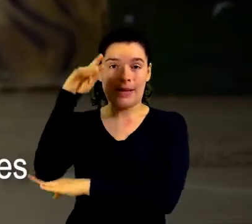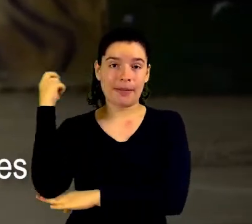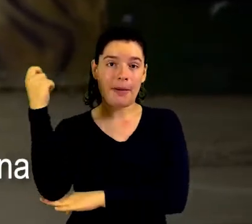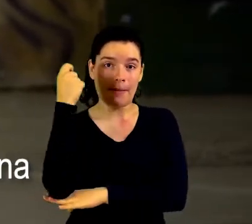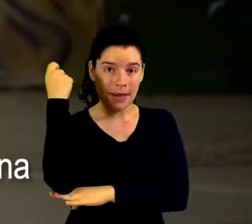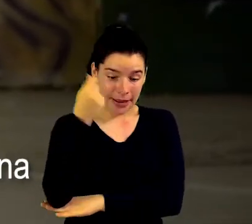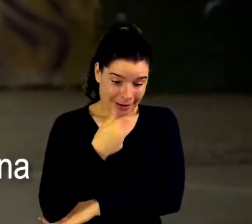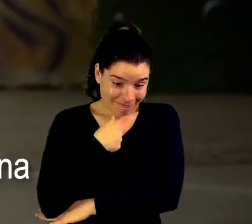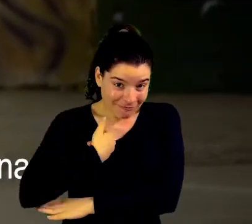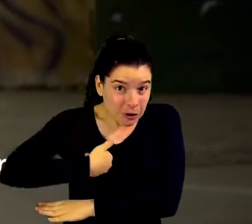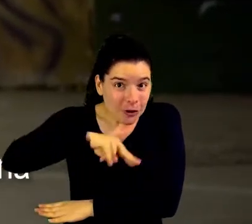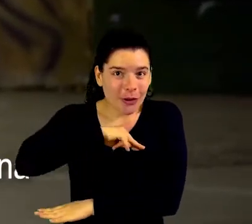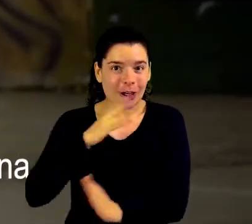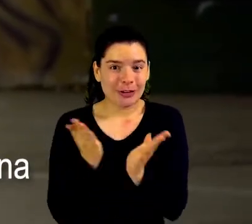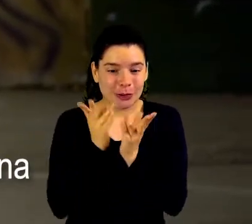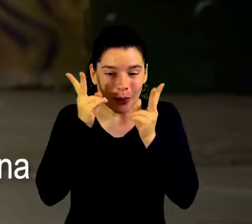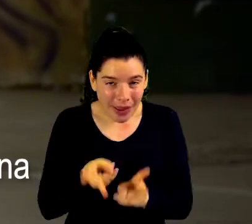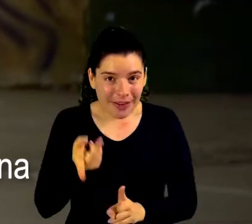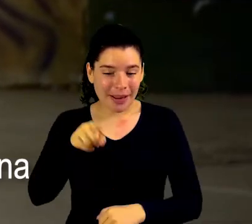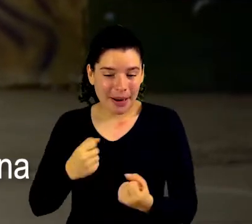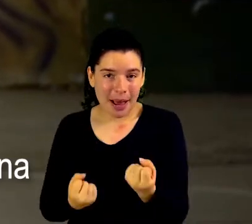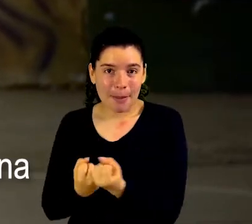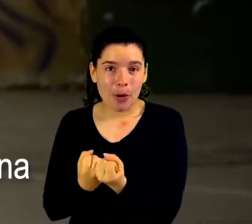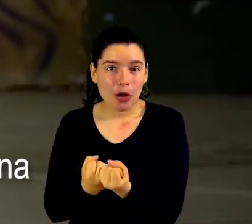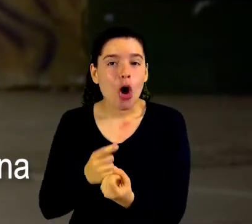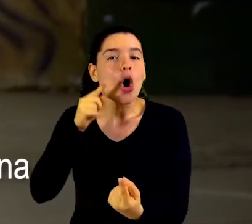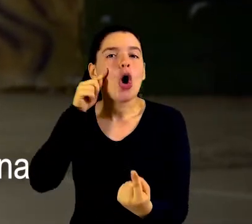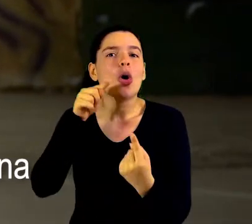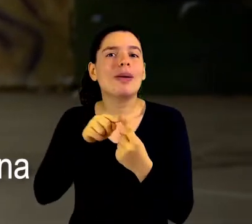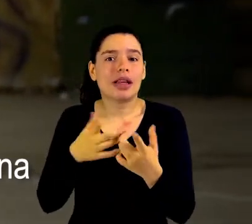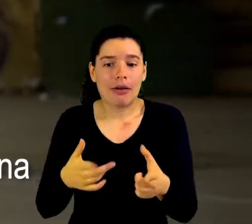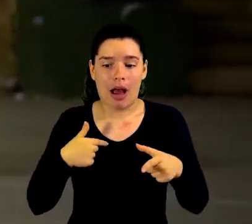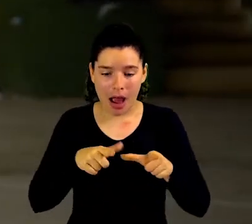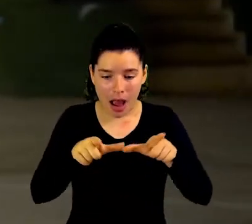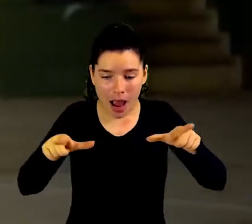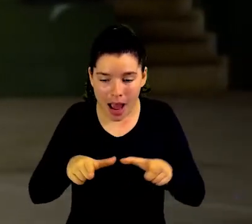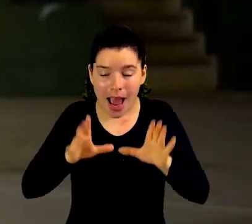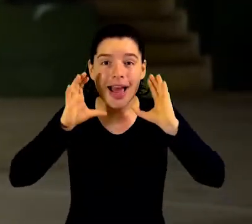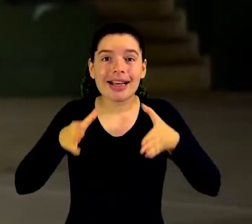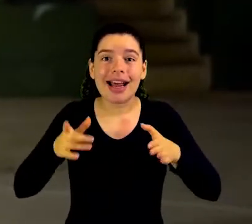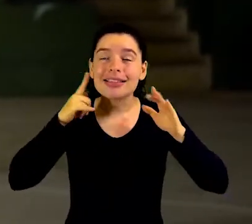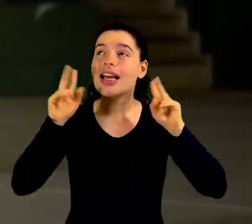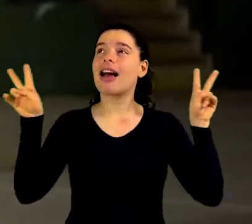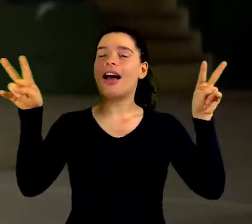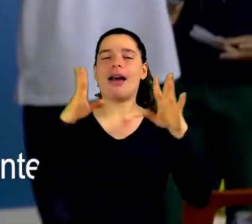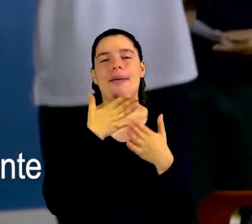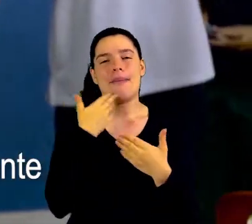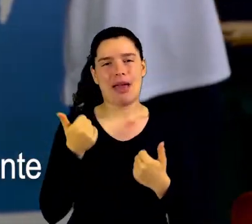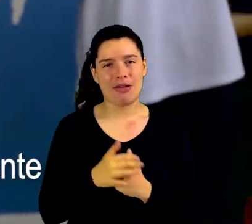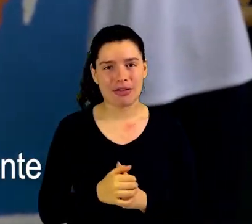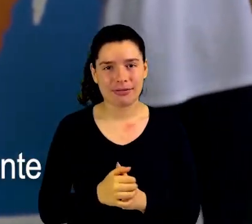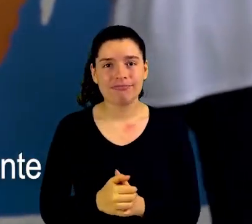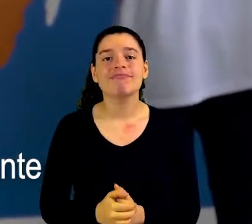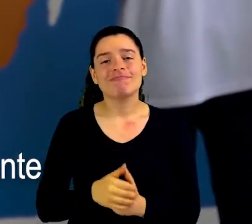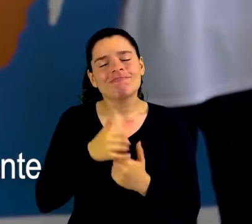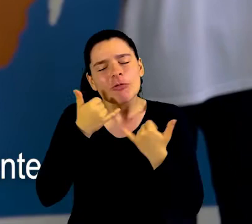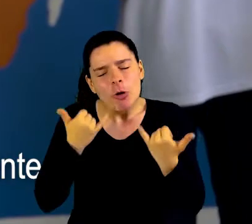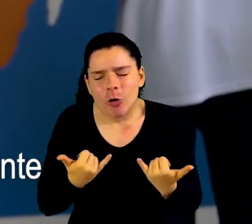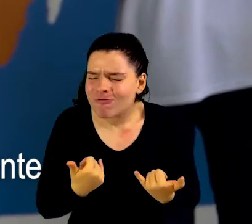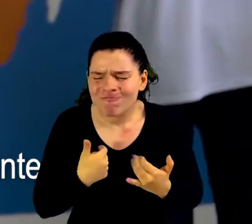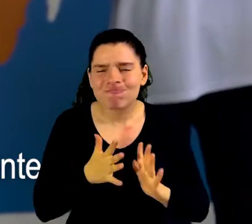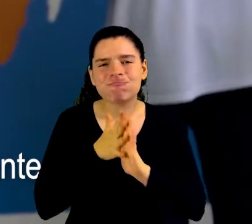partícipes de la adecuación e instalación del salón, pues pudimos obtener una mejor aula para recibir nuestras clases. Y hoy queremos